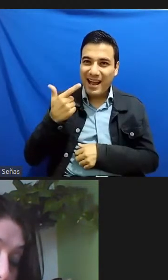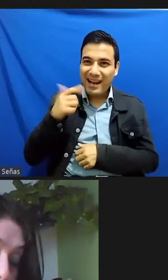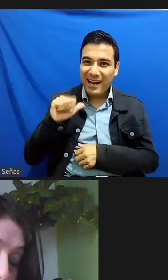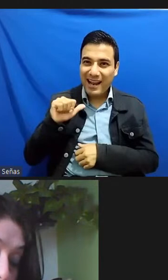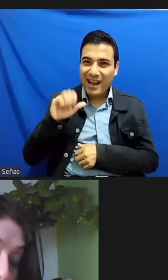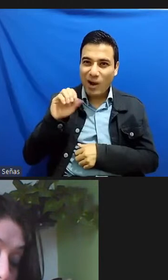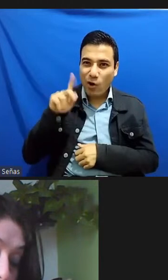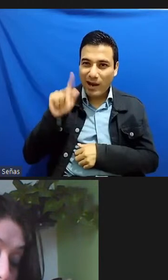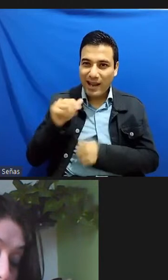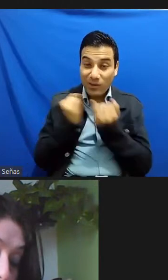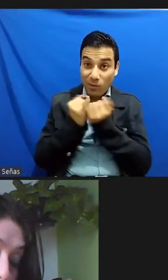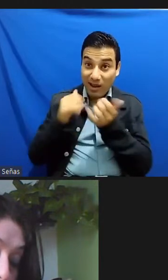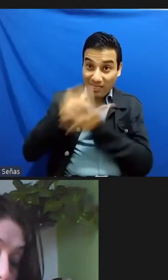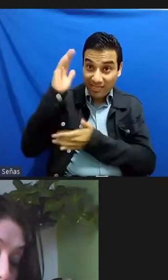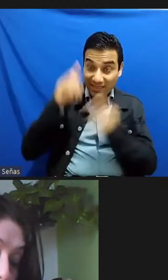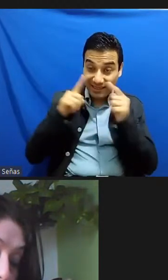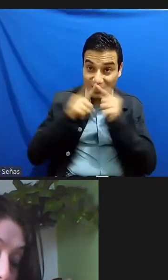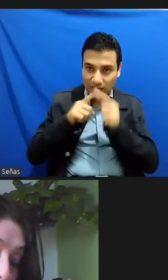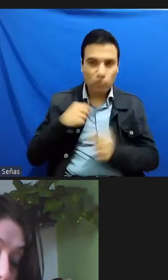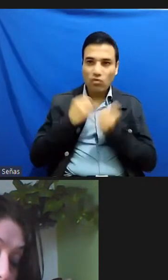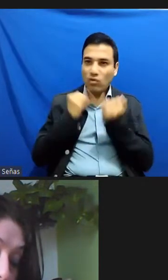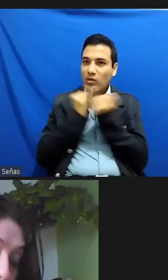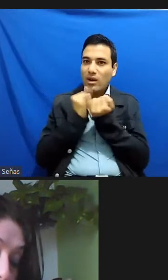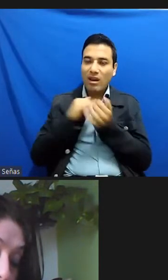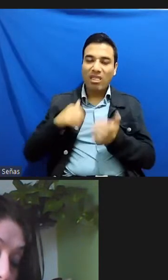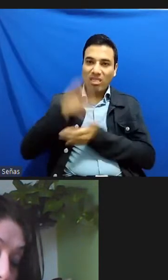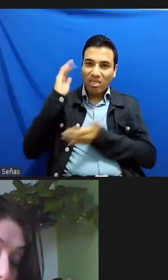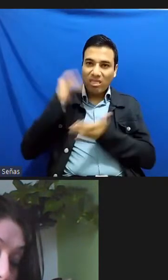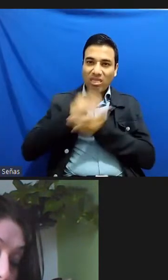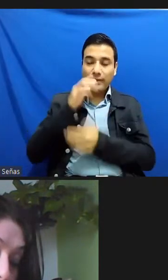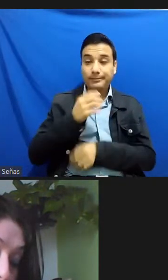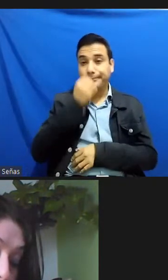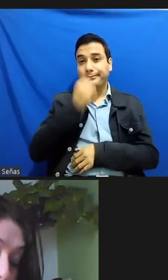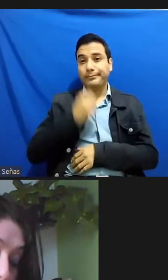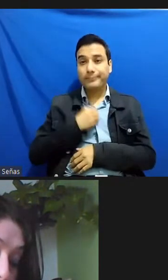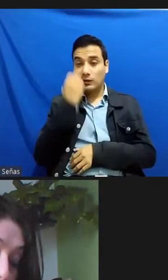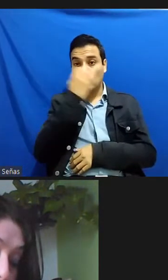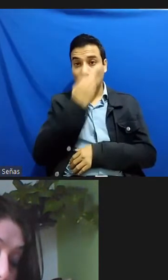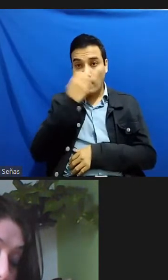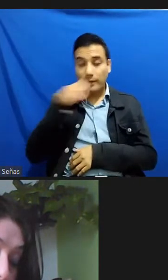¿no? yo fui expulsado de muchos colegios y terminé en una escuela así bastante